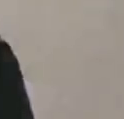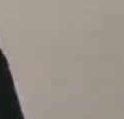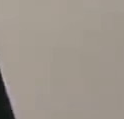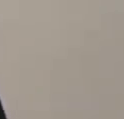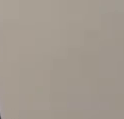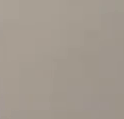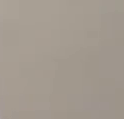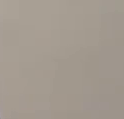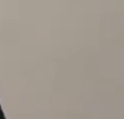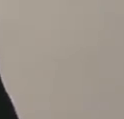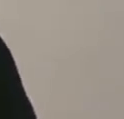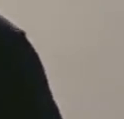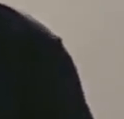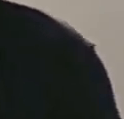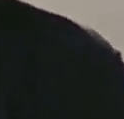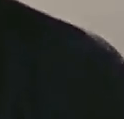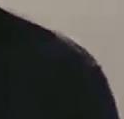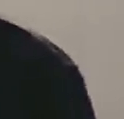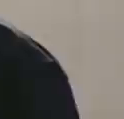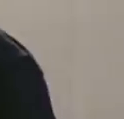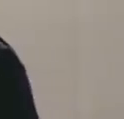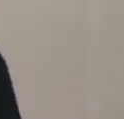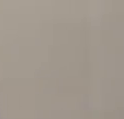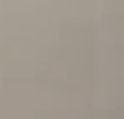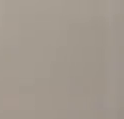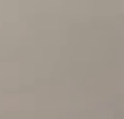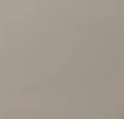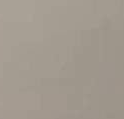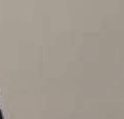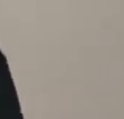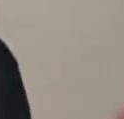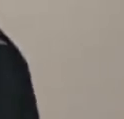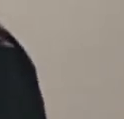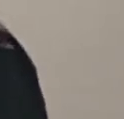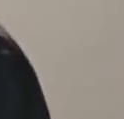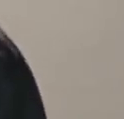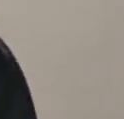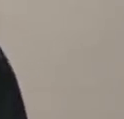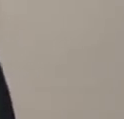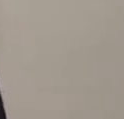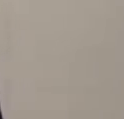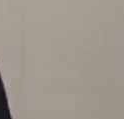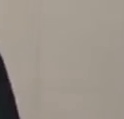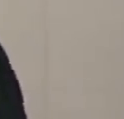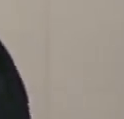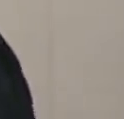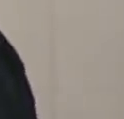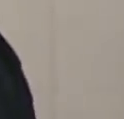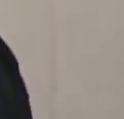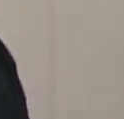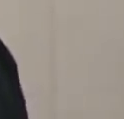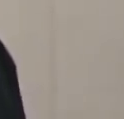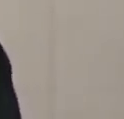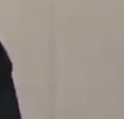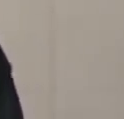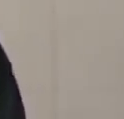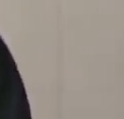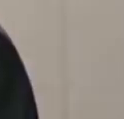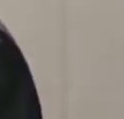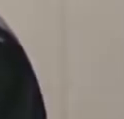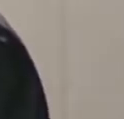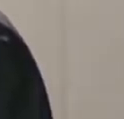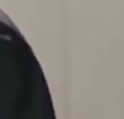con la inserción laboral y los consejos productivos de trabajadores y trabajadoras la defensa de la patria ha sido así como se